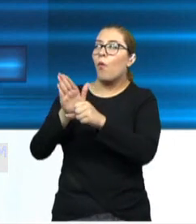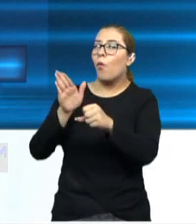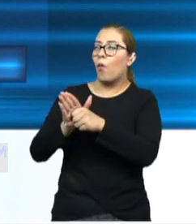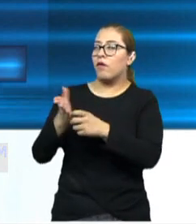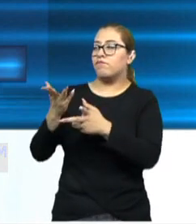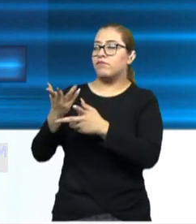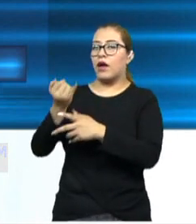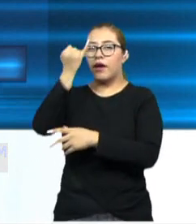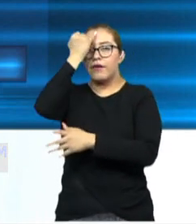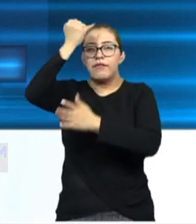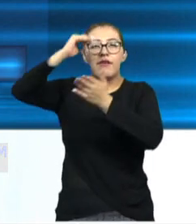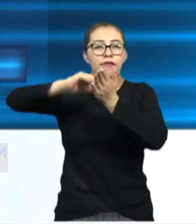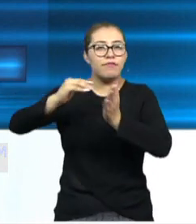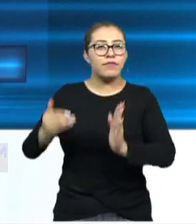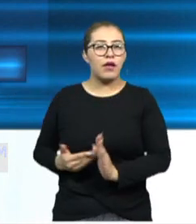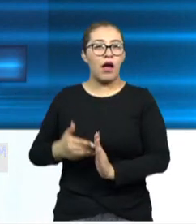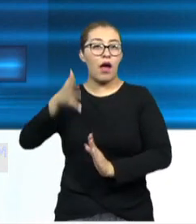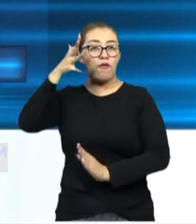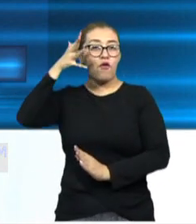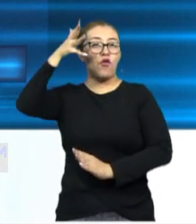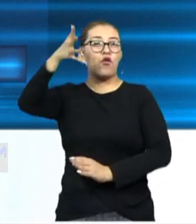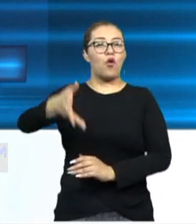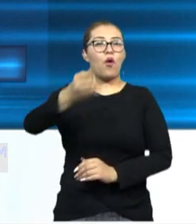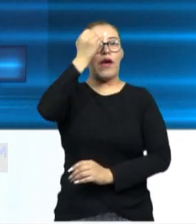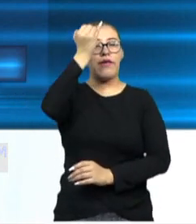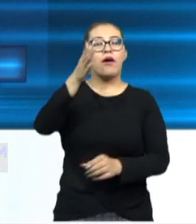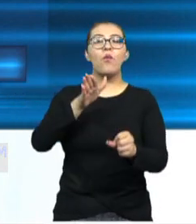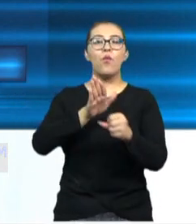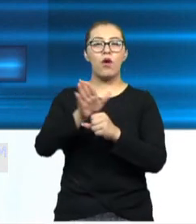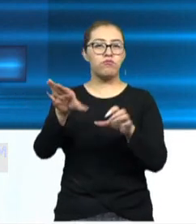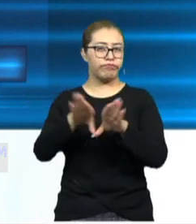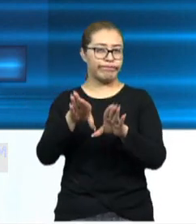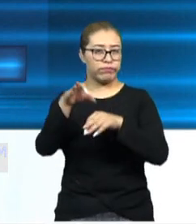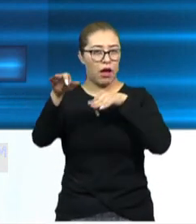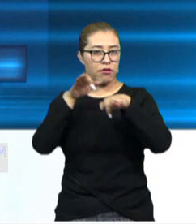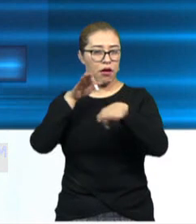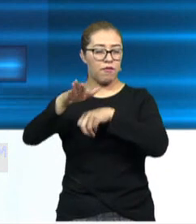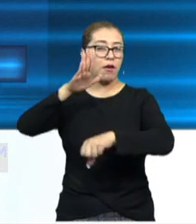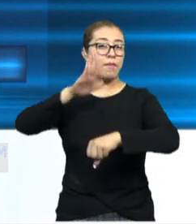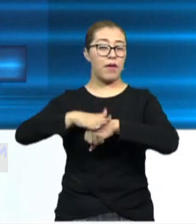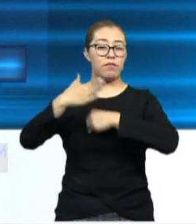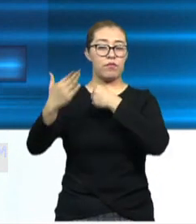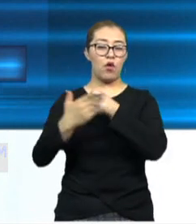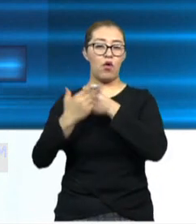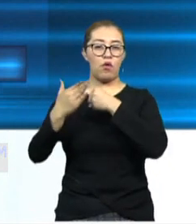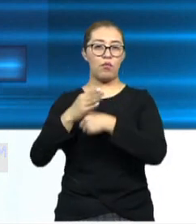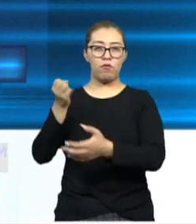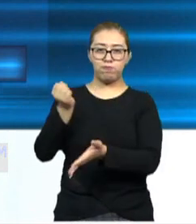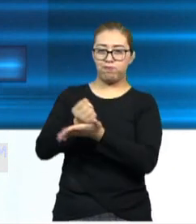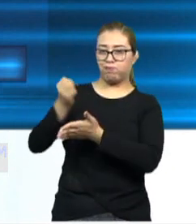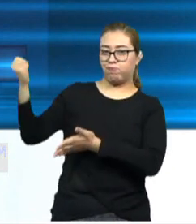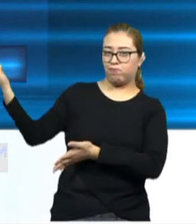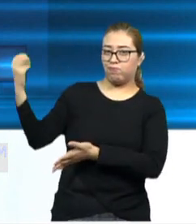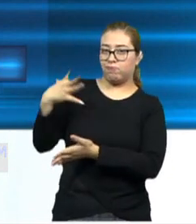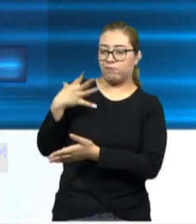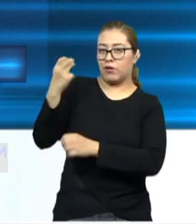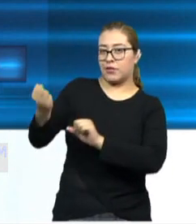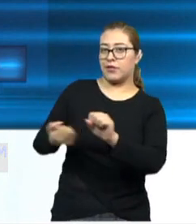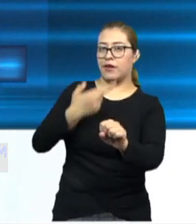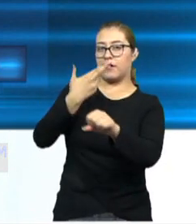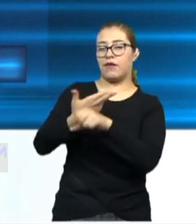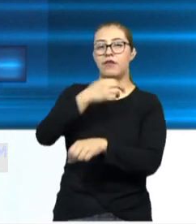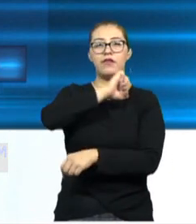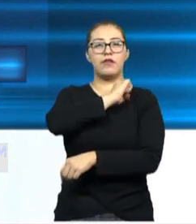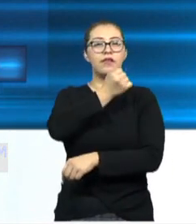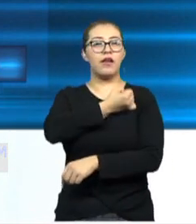elaborado estas proyecciones que son los pronósticos y nosotros estamos trabajando con los pronósticos oficiales que hemos recibido de la Secretaría de